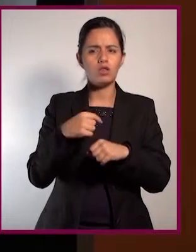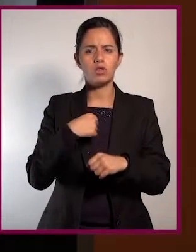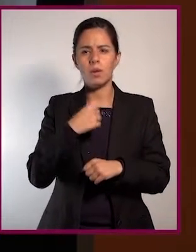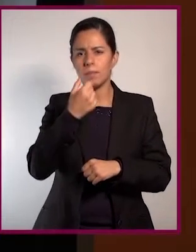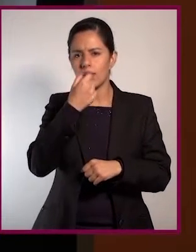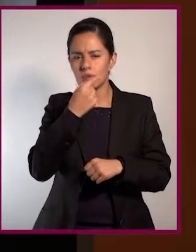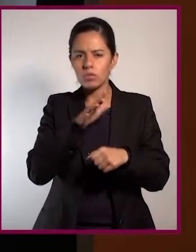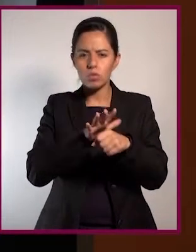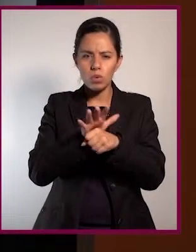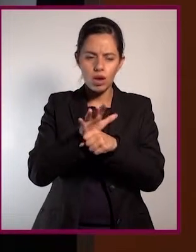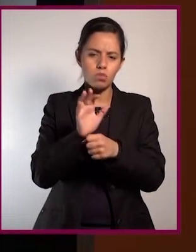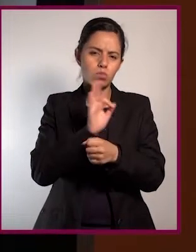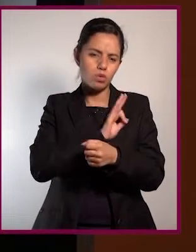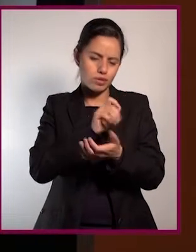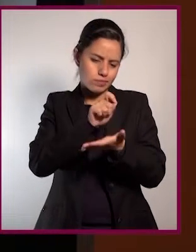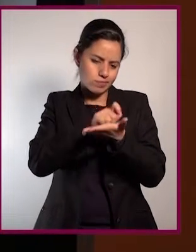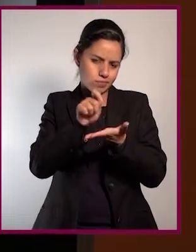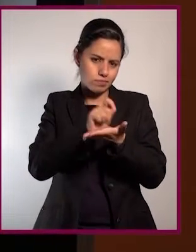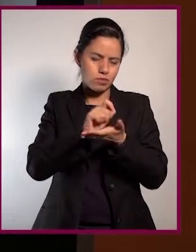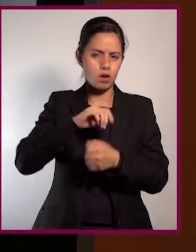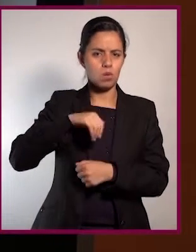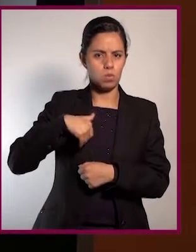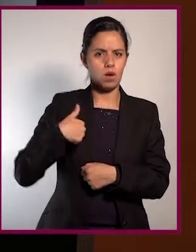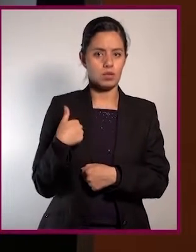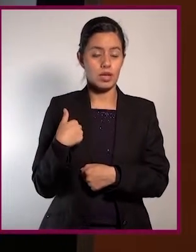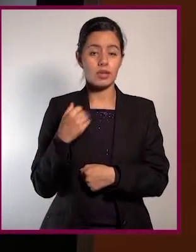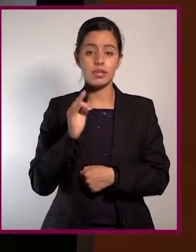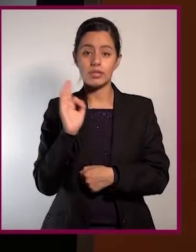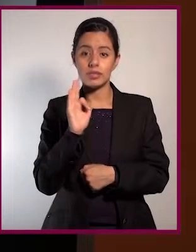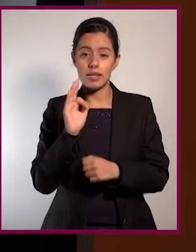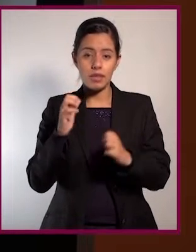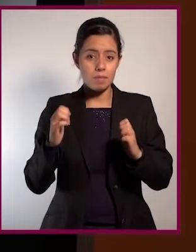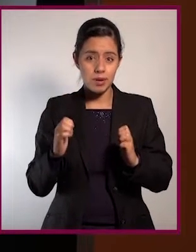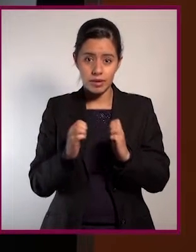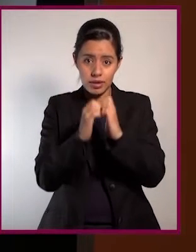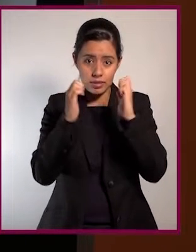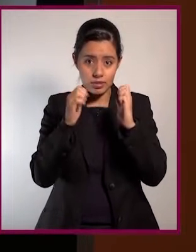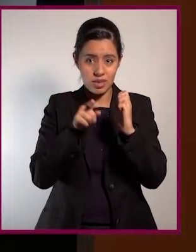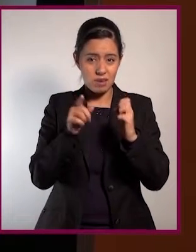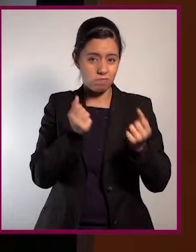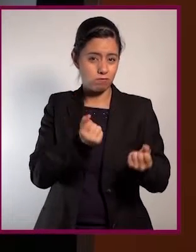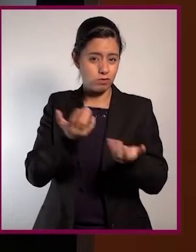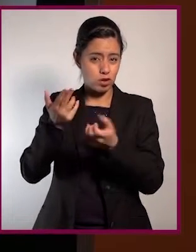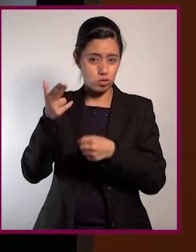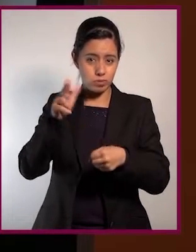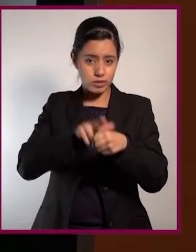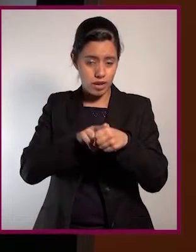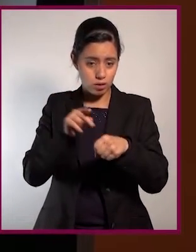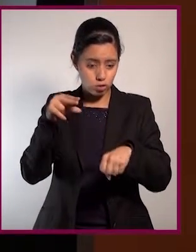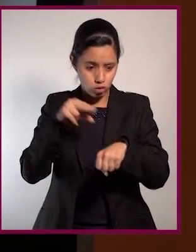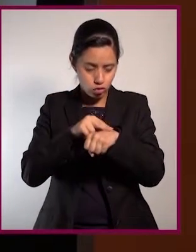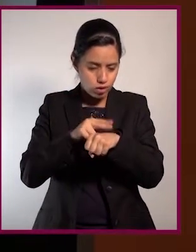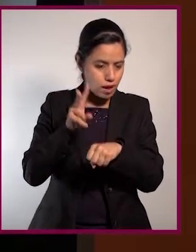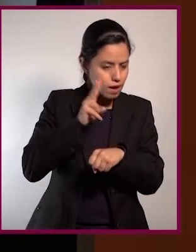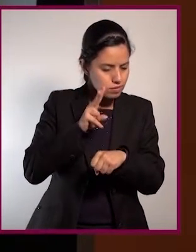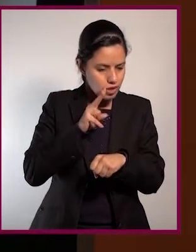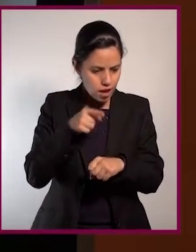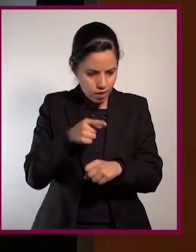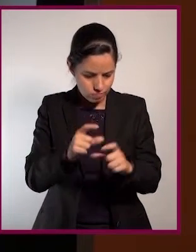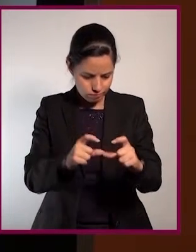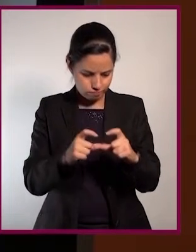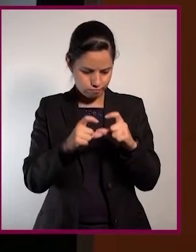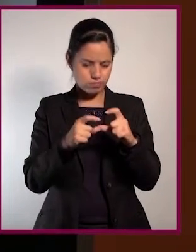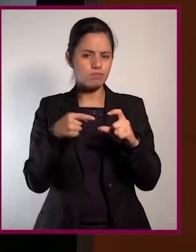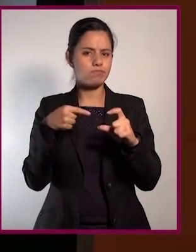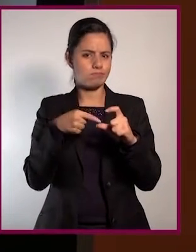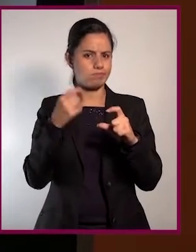medicamentos o a qué alergienos es. Eso ayuda siempre para que en una intervención de urgencia pueda ayudar al personal de salud a saber